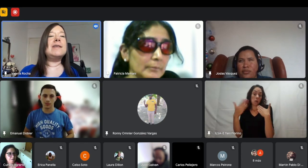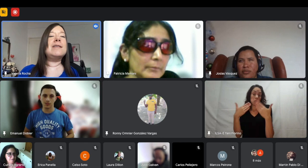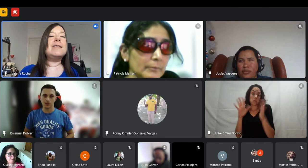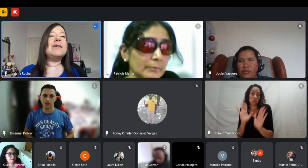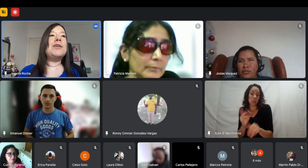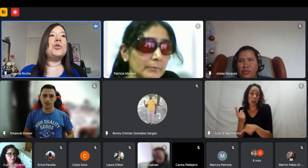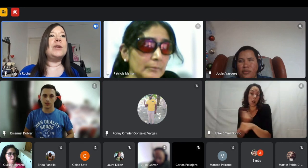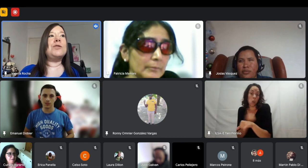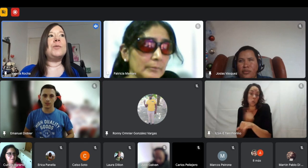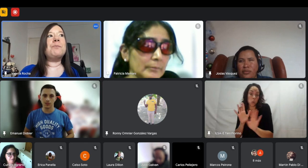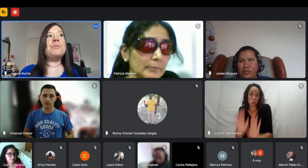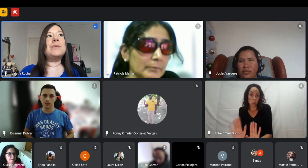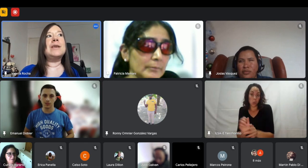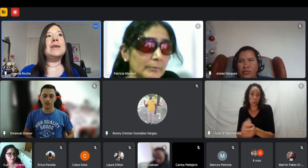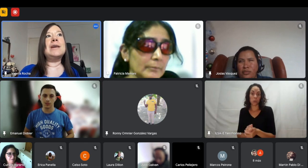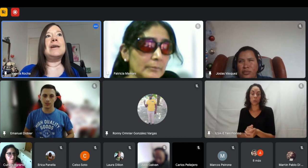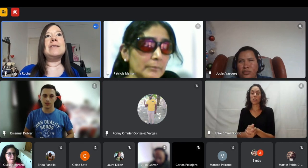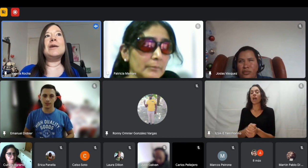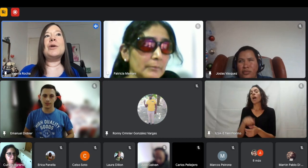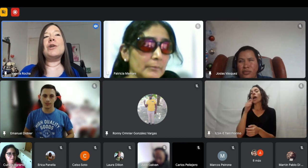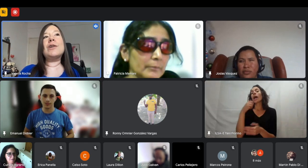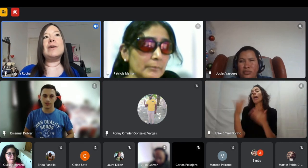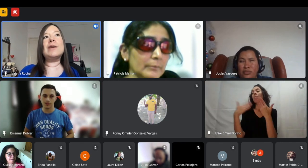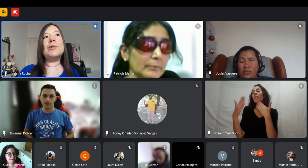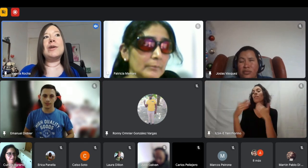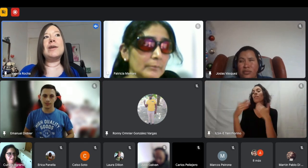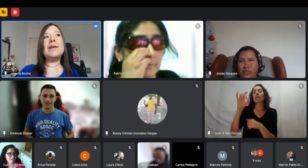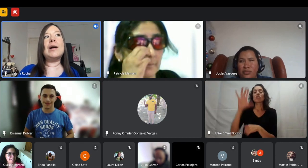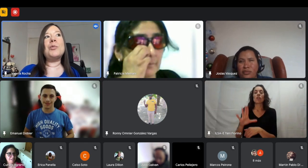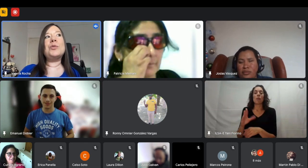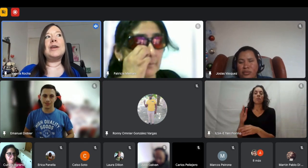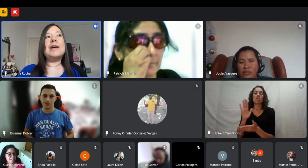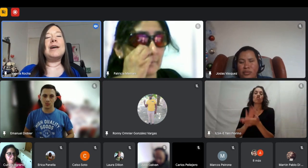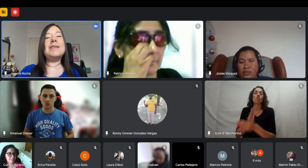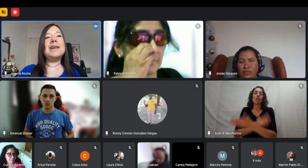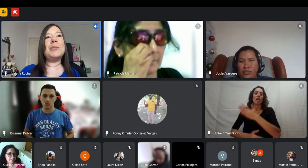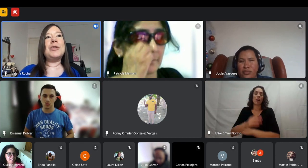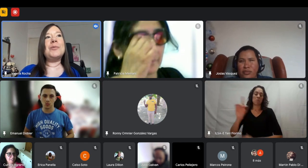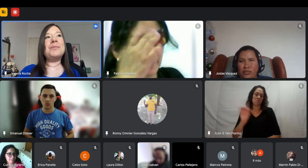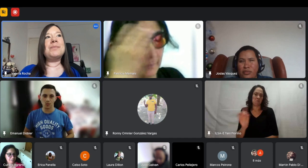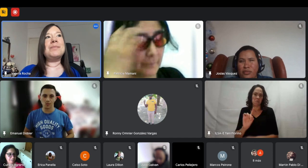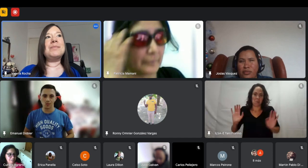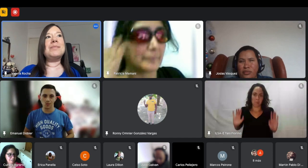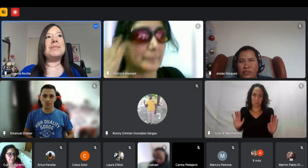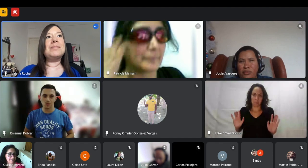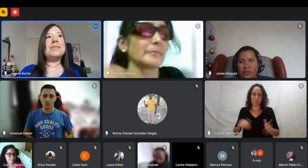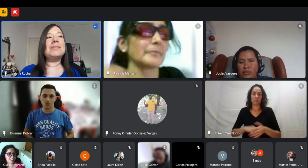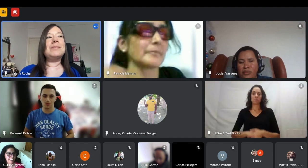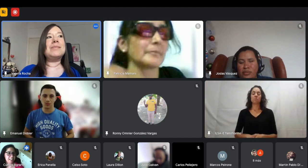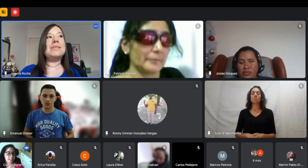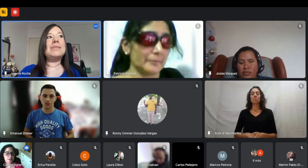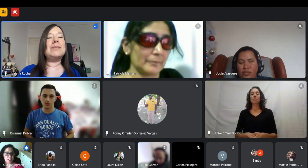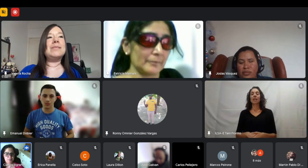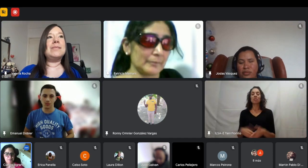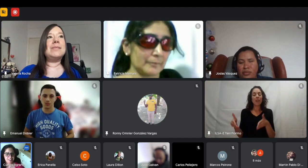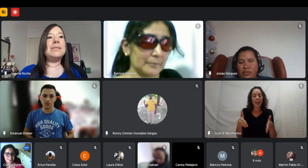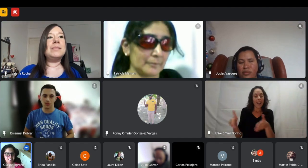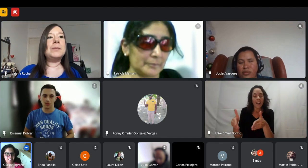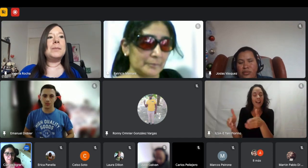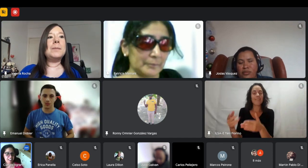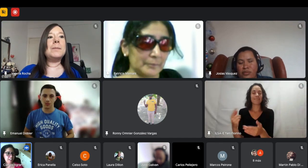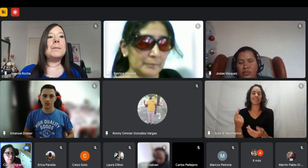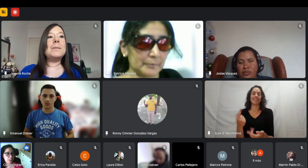entrevista se basó en eso así que bueno creo que tenemos que apuntar a ese camino gracias Val